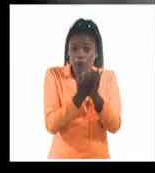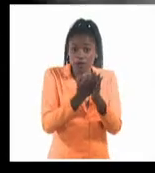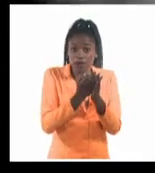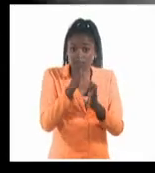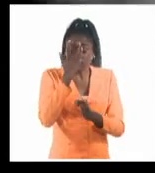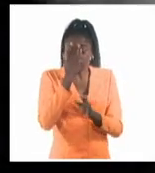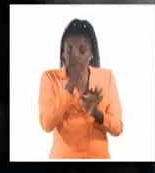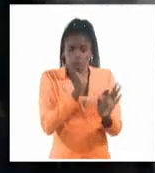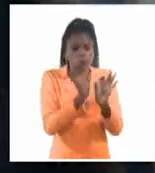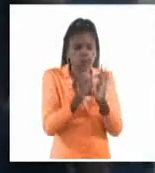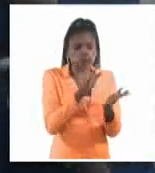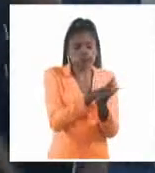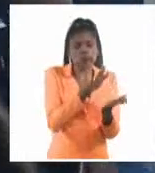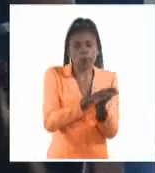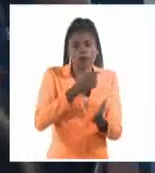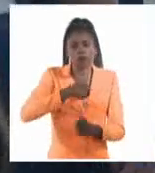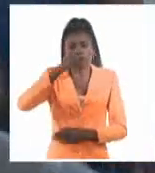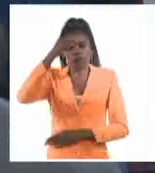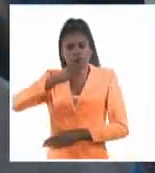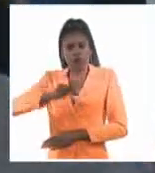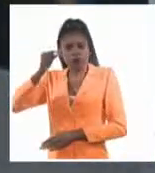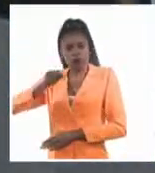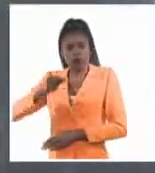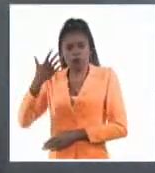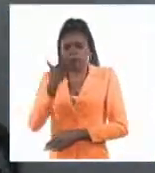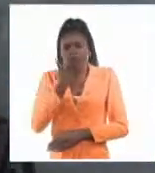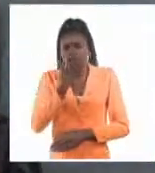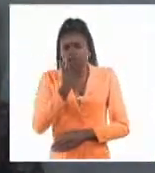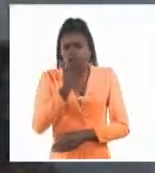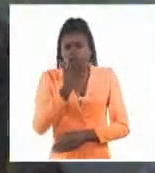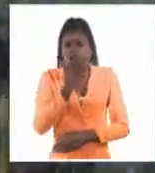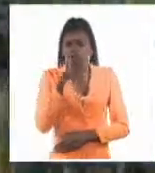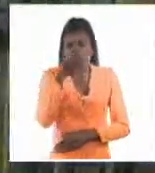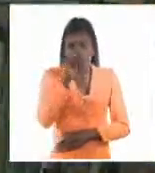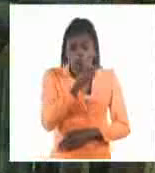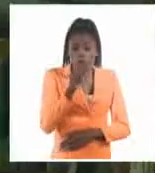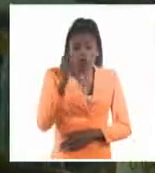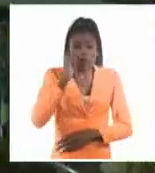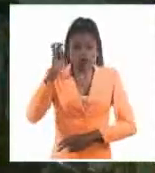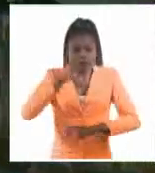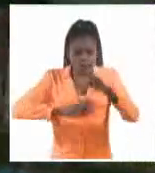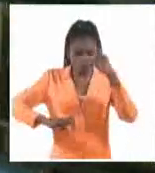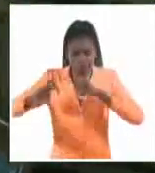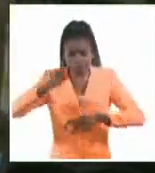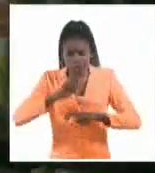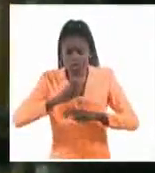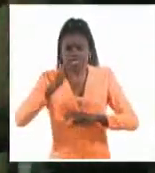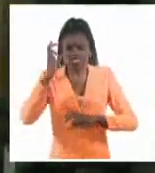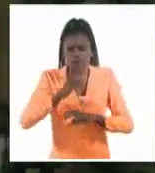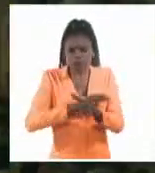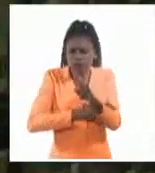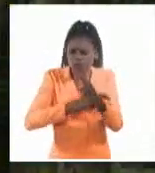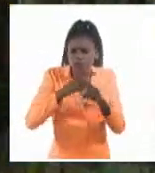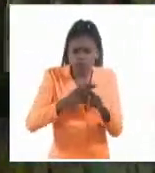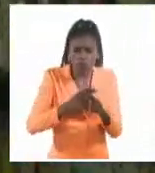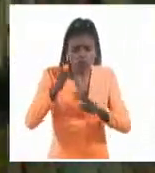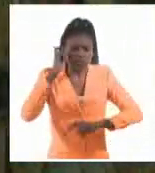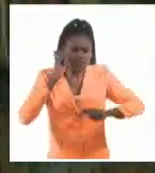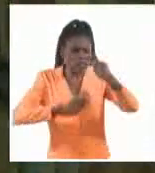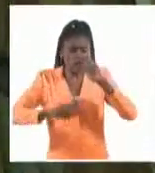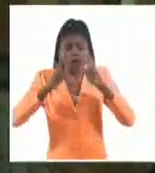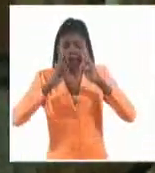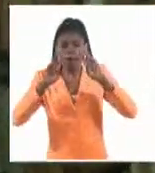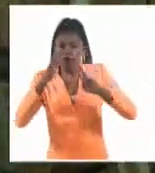personales que son una reliquia para María del Carmen, una de las investigadoras que se ha dedicado por completo al estudio de su